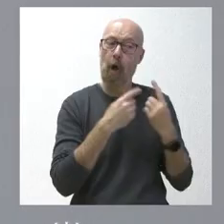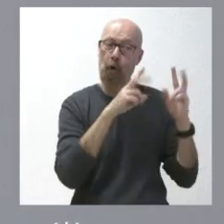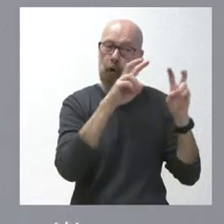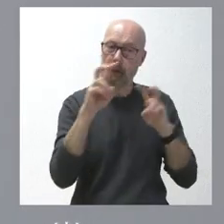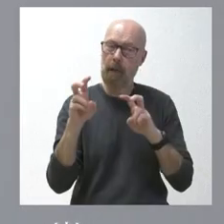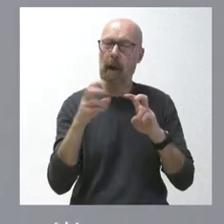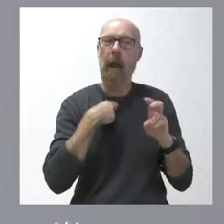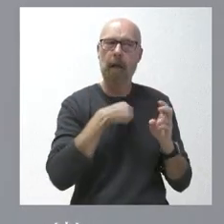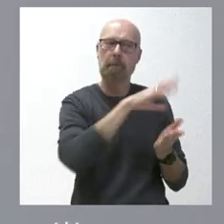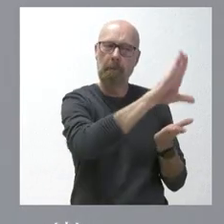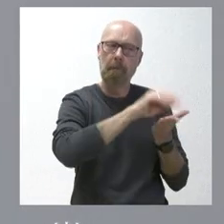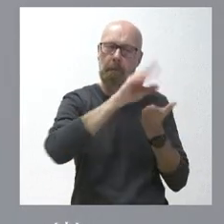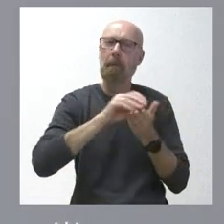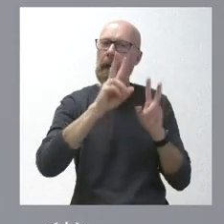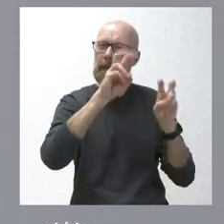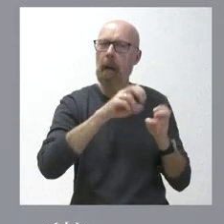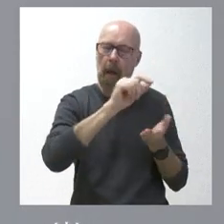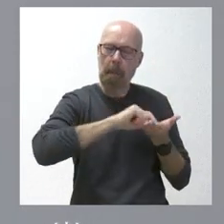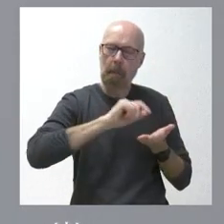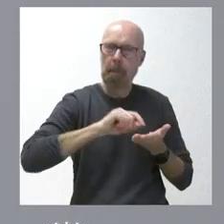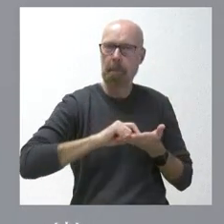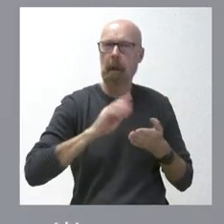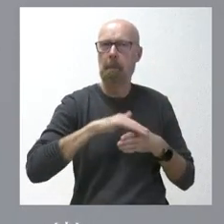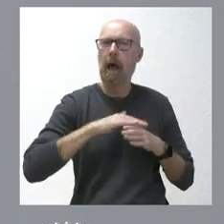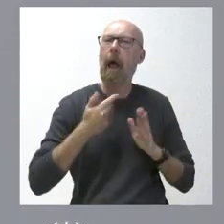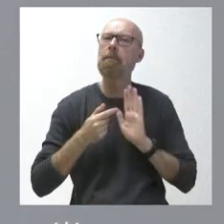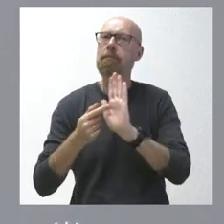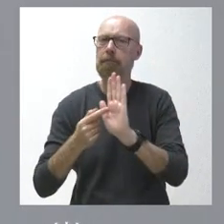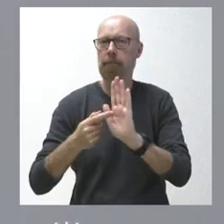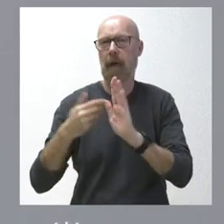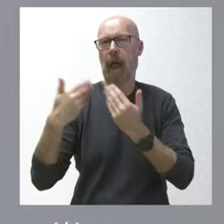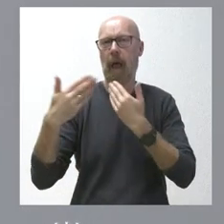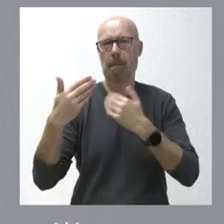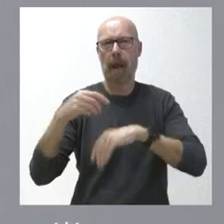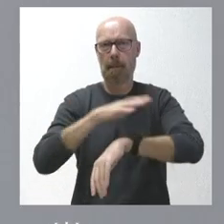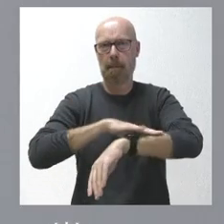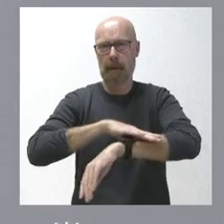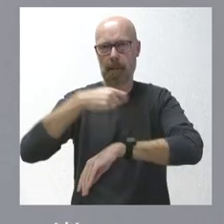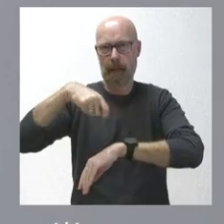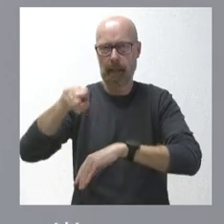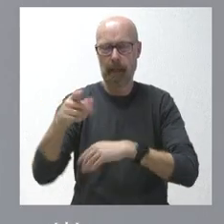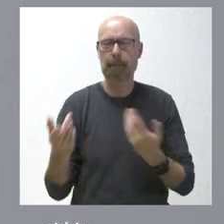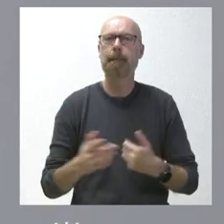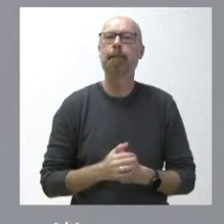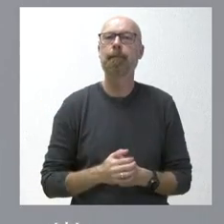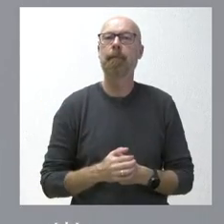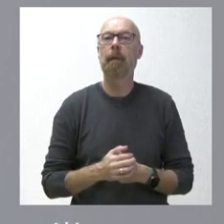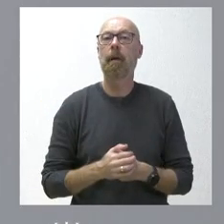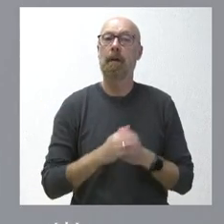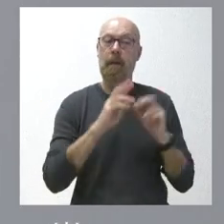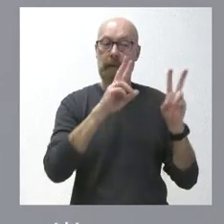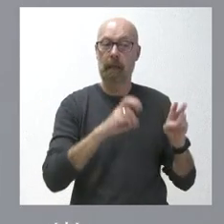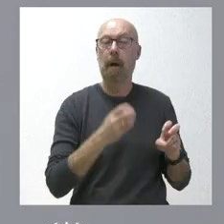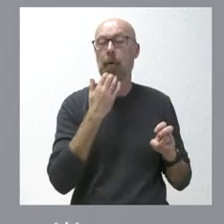tomado nota de temas que puede plantear al presidente del Gobierno. Entre estos temas, lógicamente, pues se